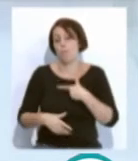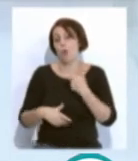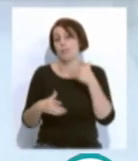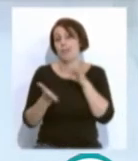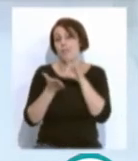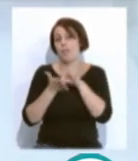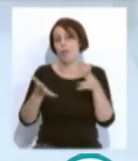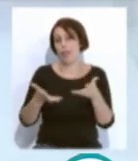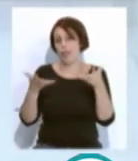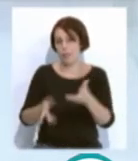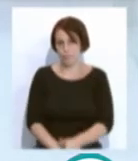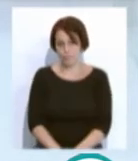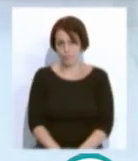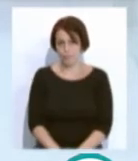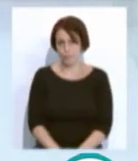servicio.